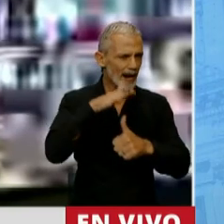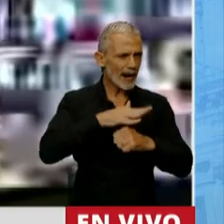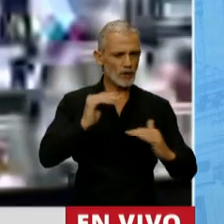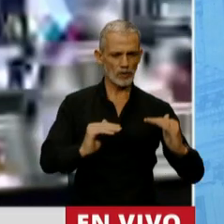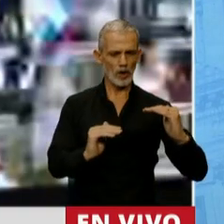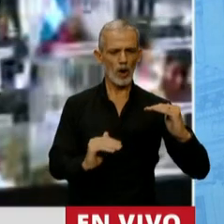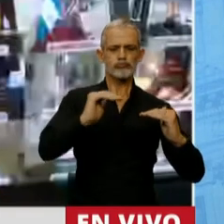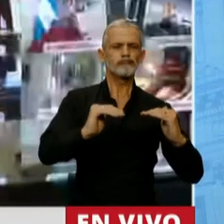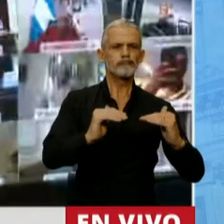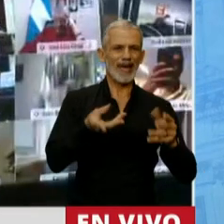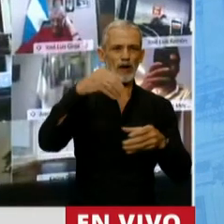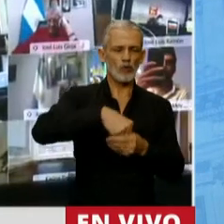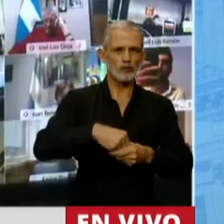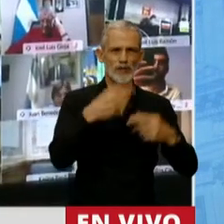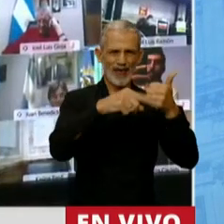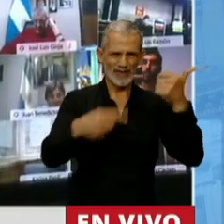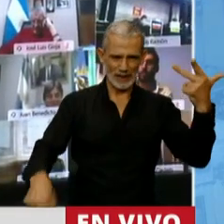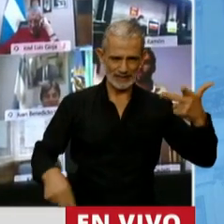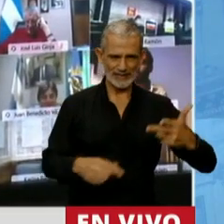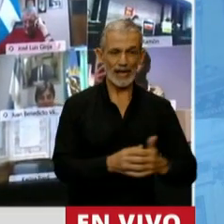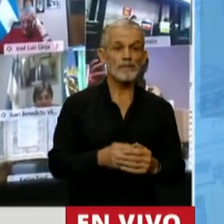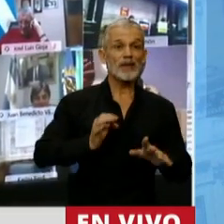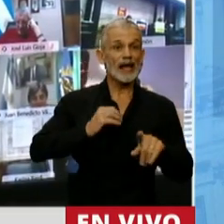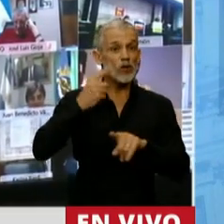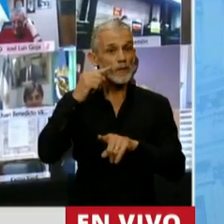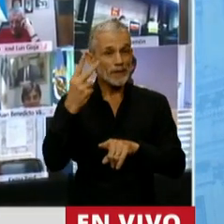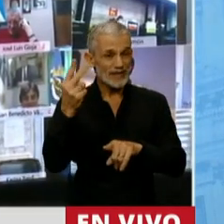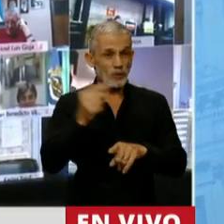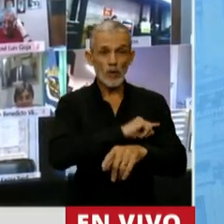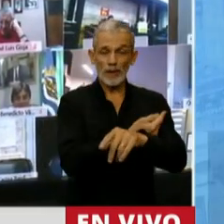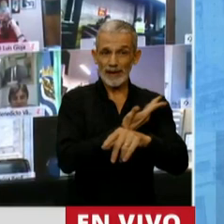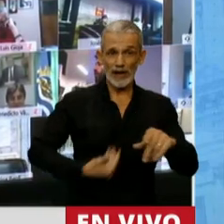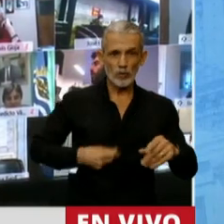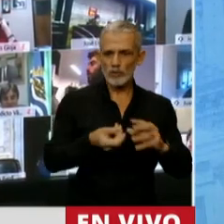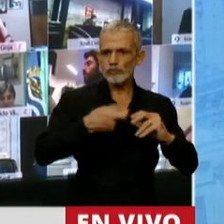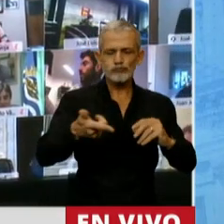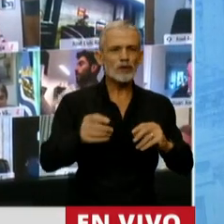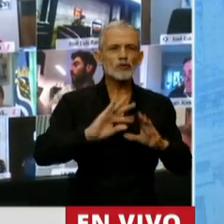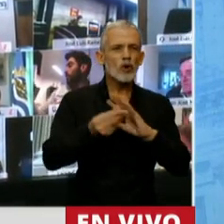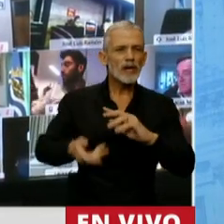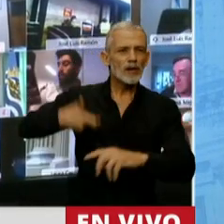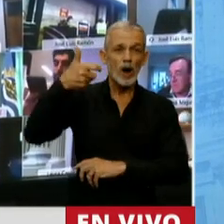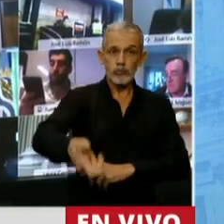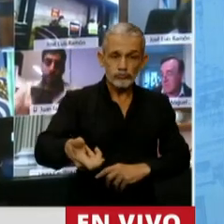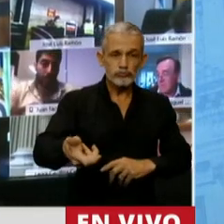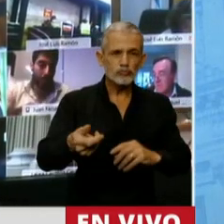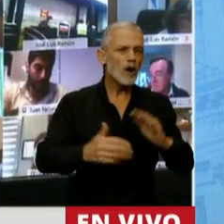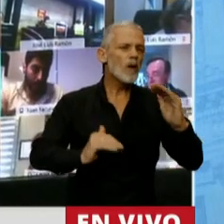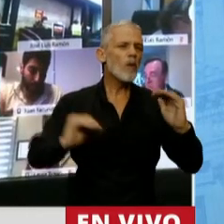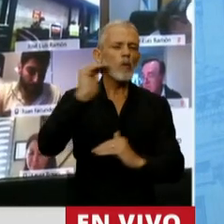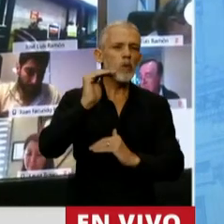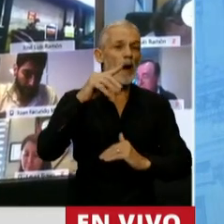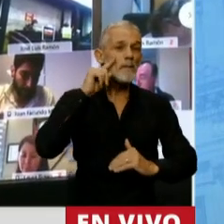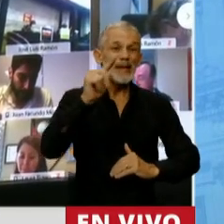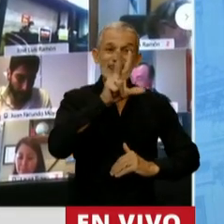una definición política inclusiva y diversa. En el 2021 el Ejecutivo destinará plantea incrementar